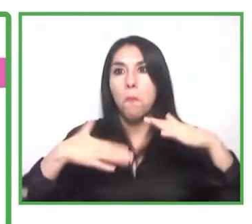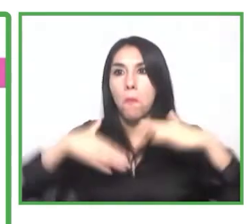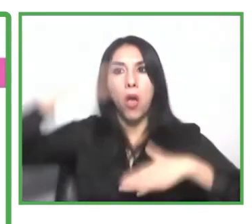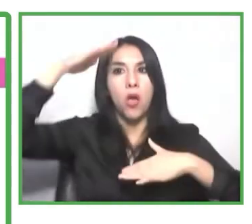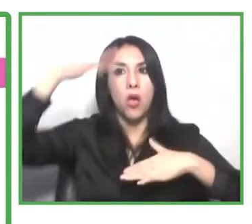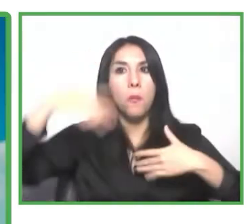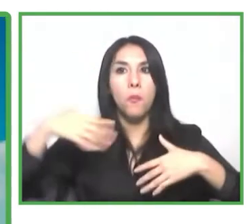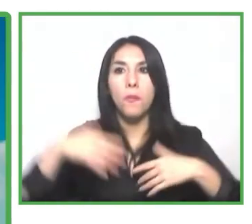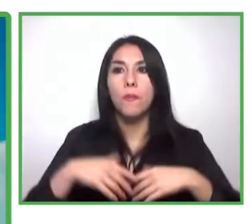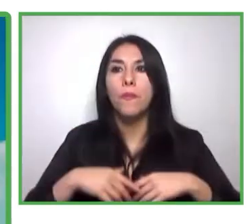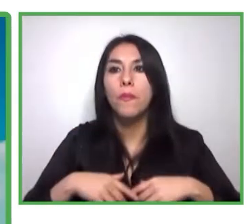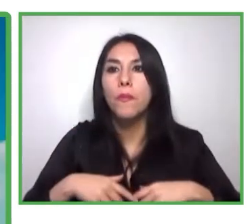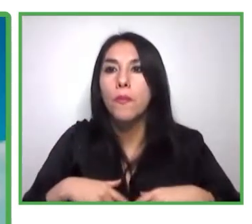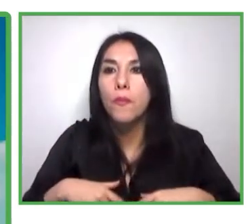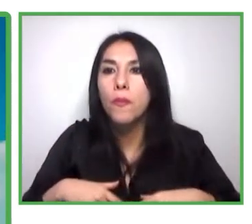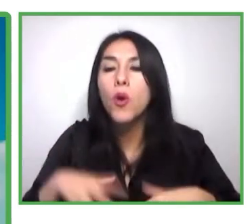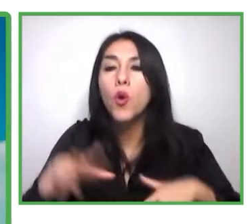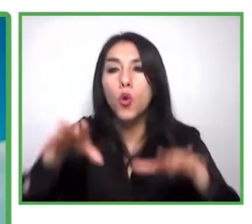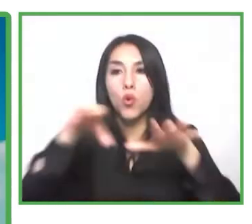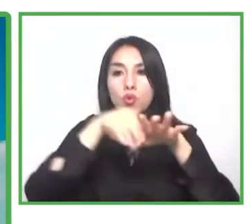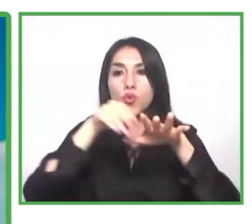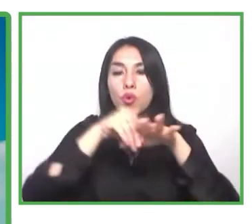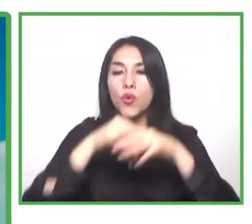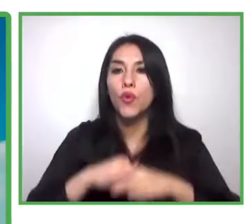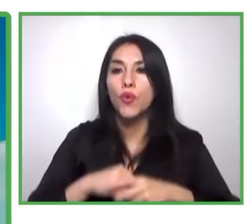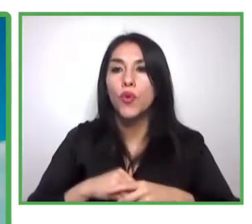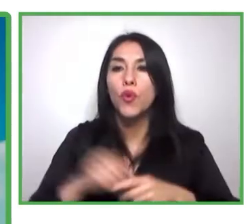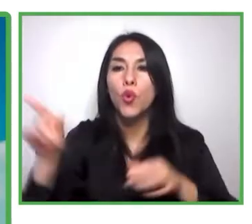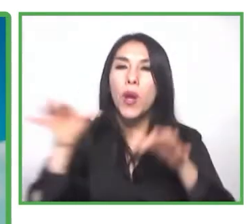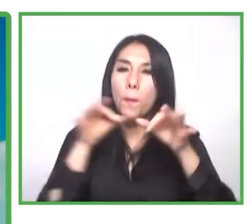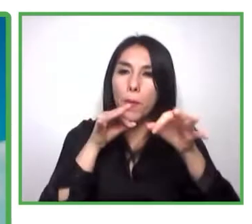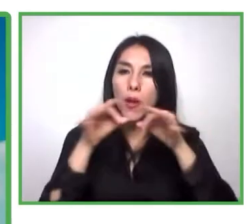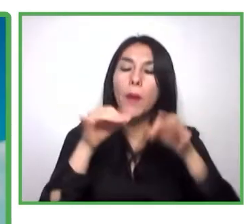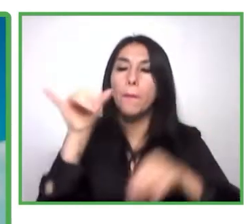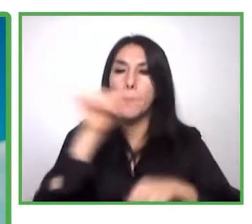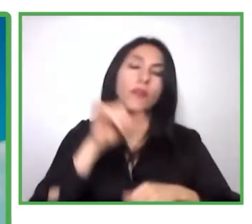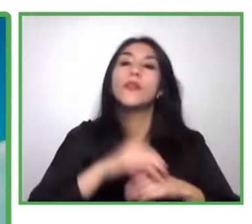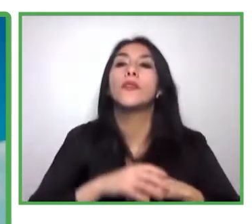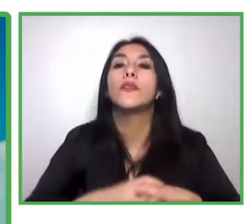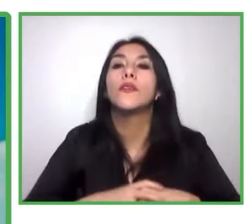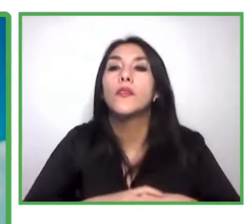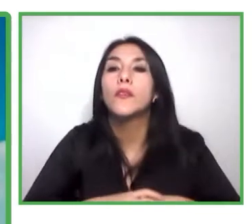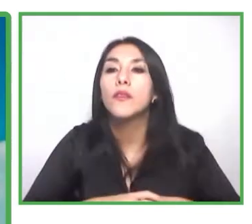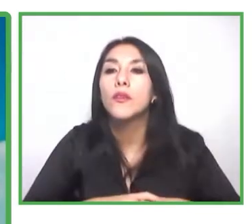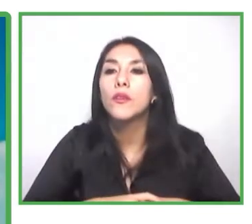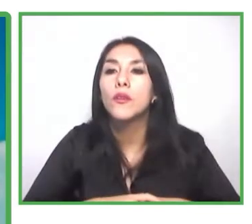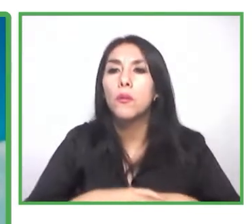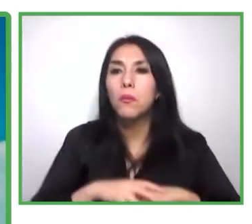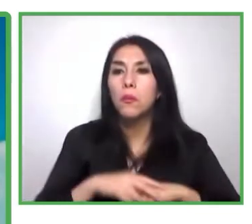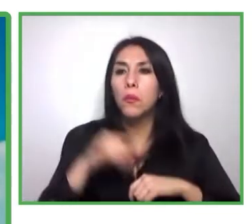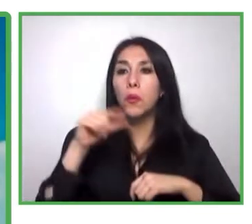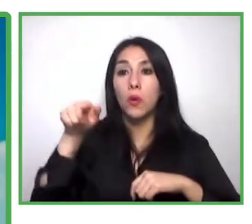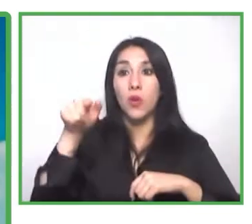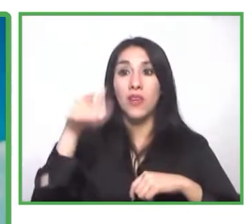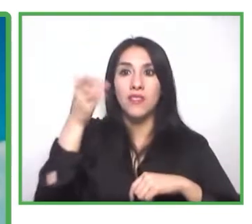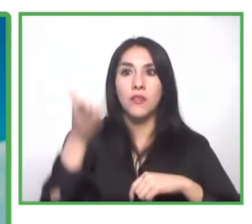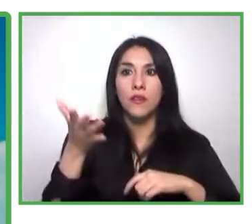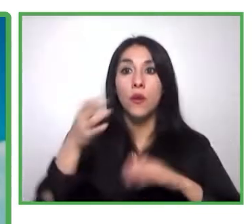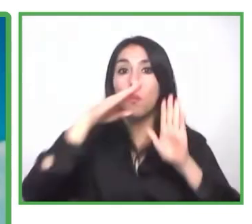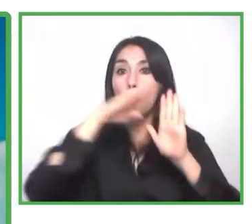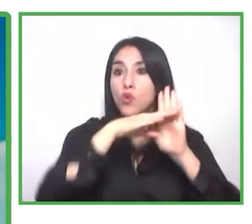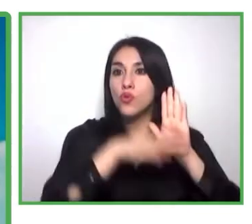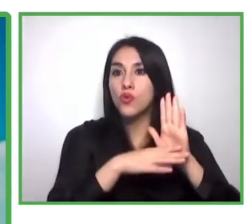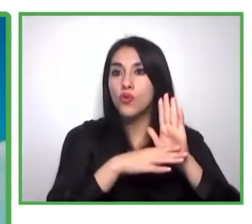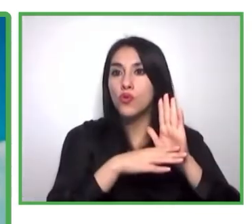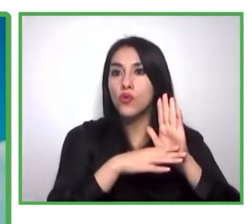Refrescamos un poco nuestro edificio ferial, lo hicimos un poco más grande, va a poder tener